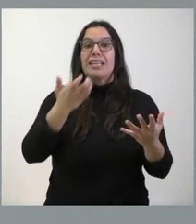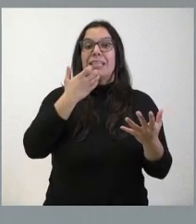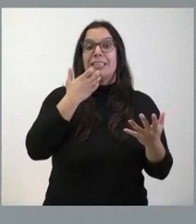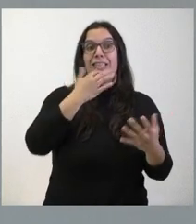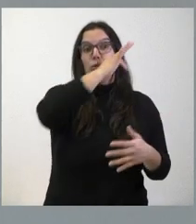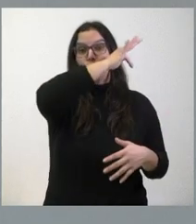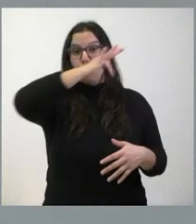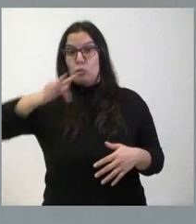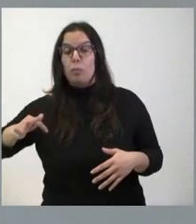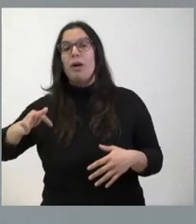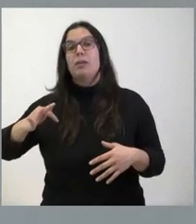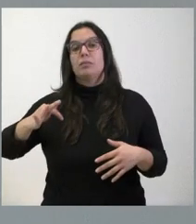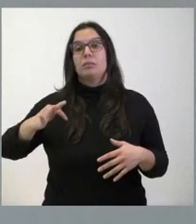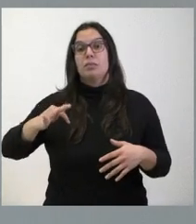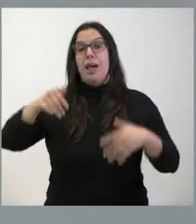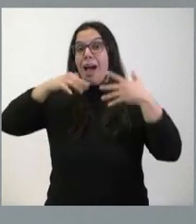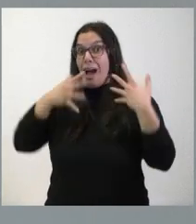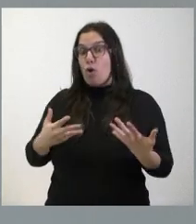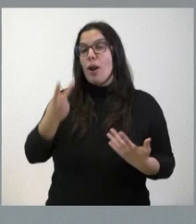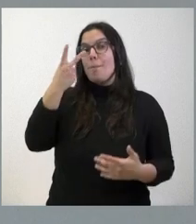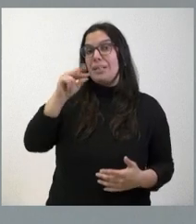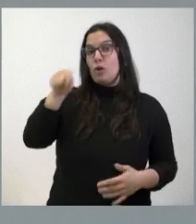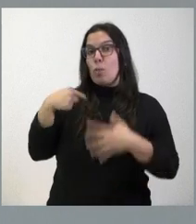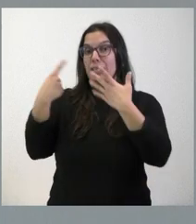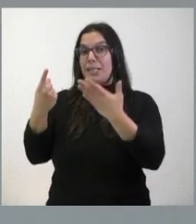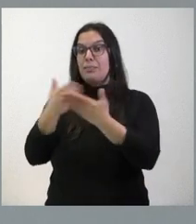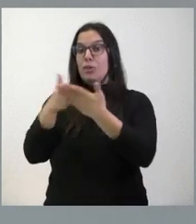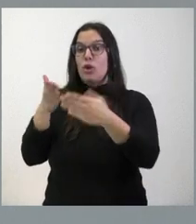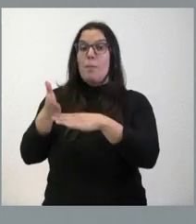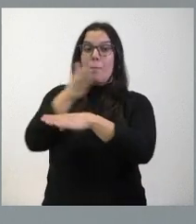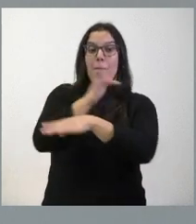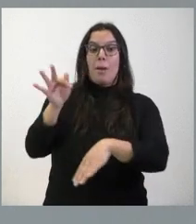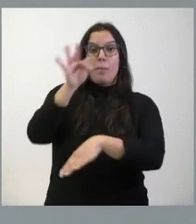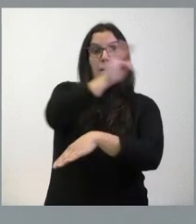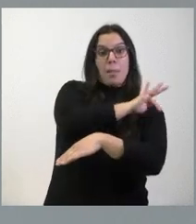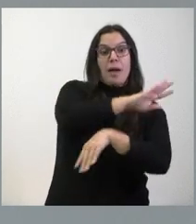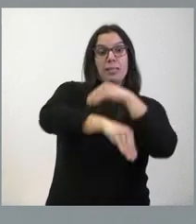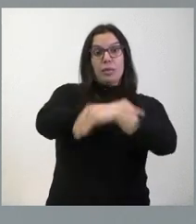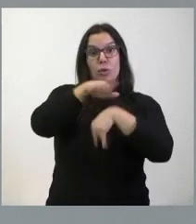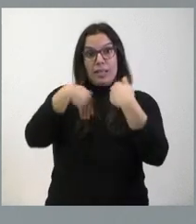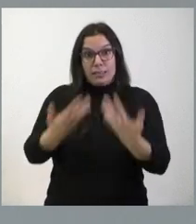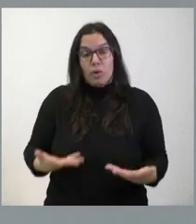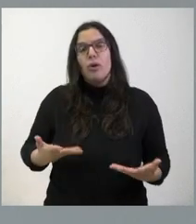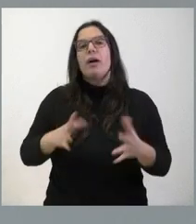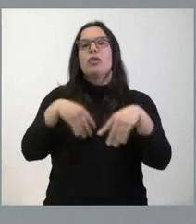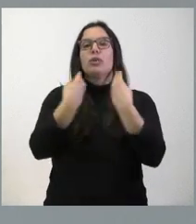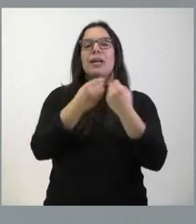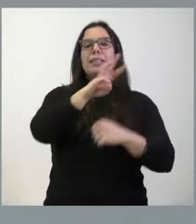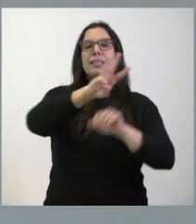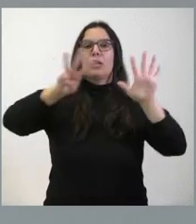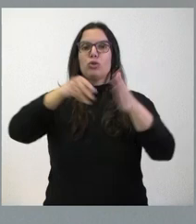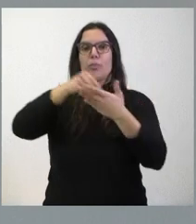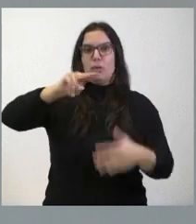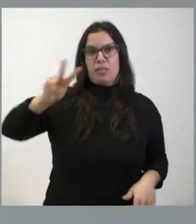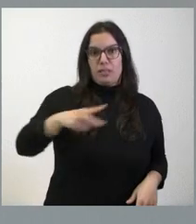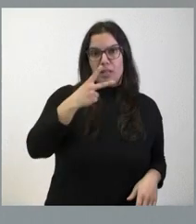estos 20,6 millones aportados hoy, más lo que veníamos aportando a lo largo de este ejercicio, sumamos 38 millones de